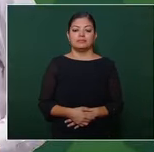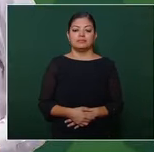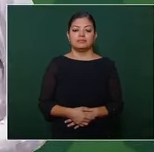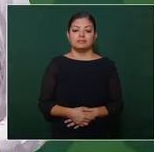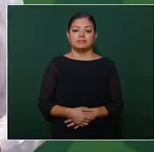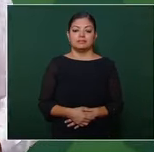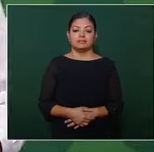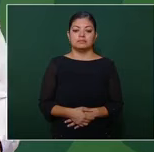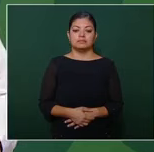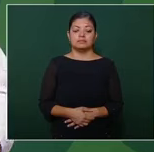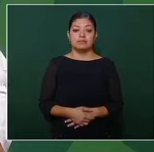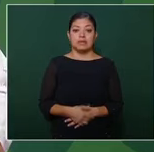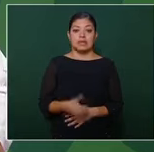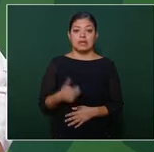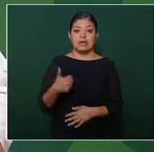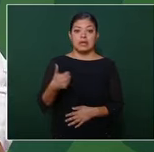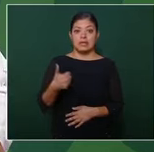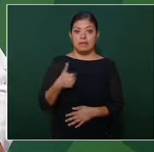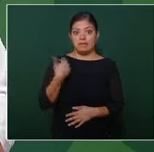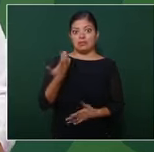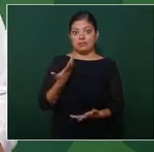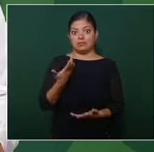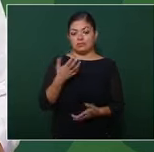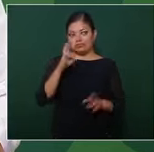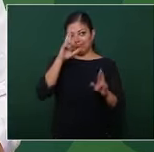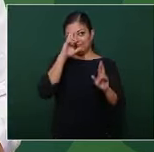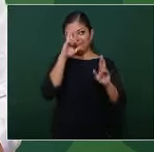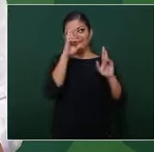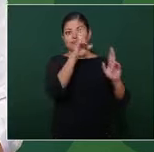que aprovechamos para homenajearlo porque